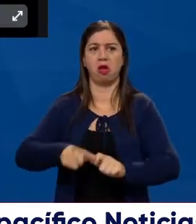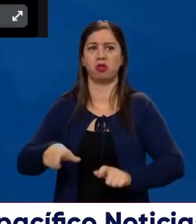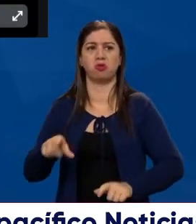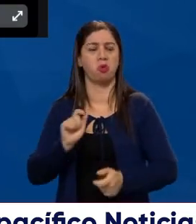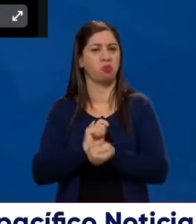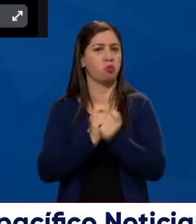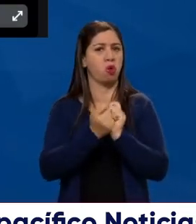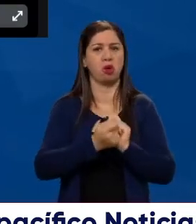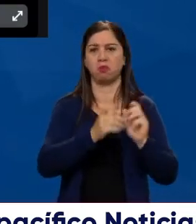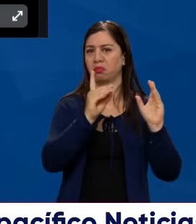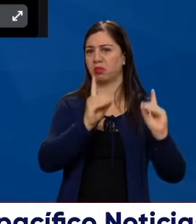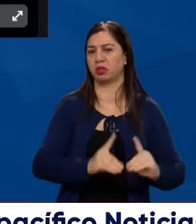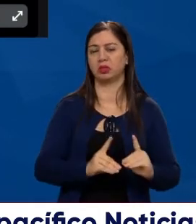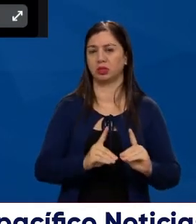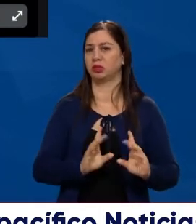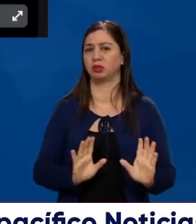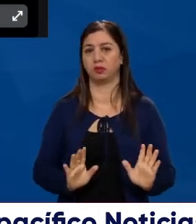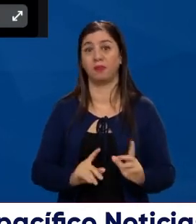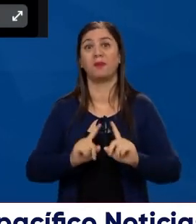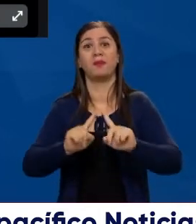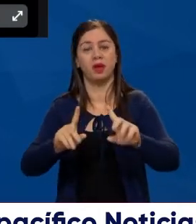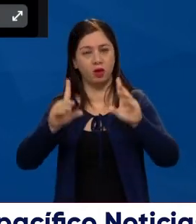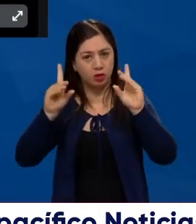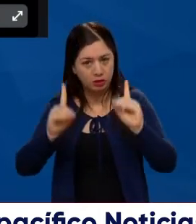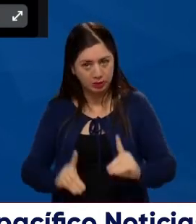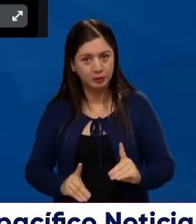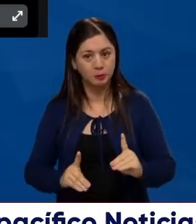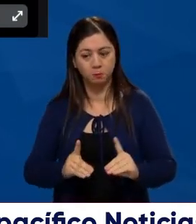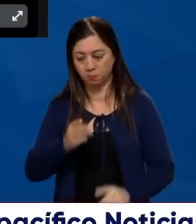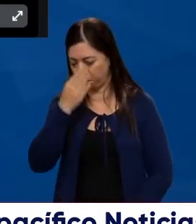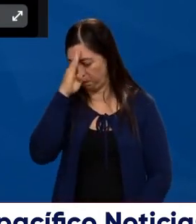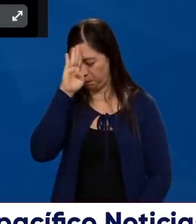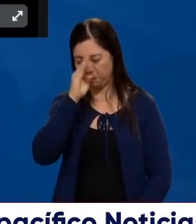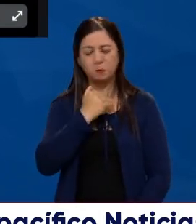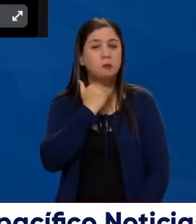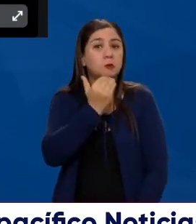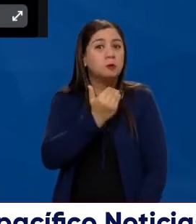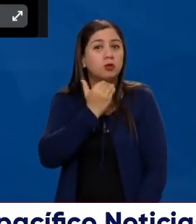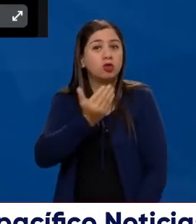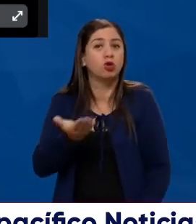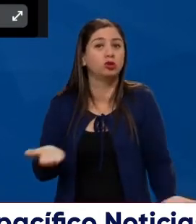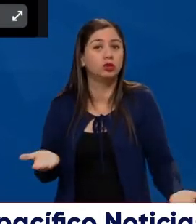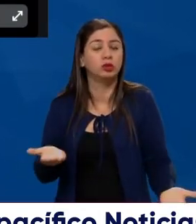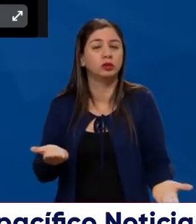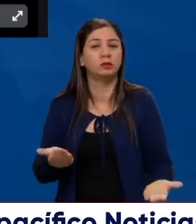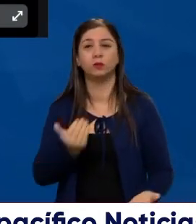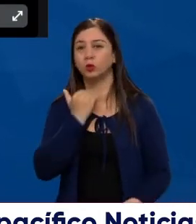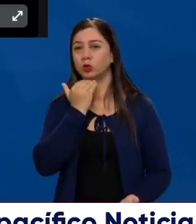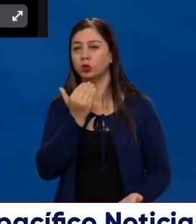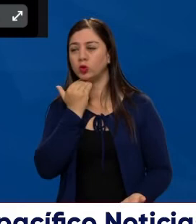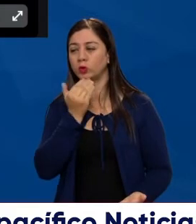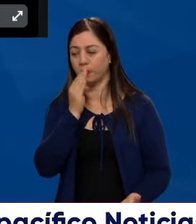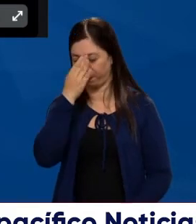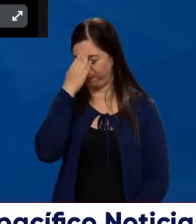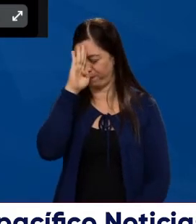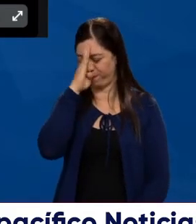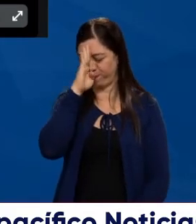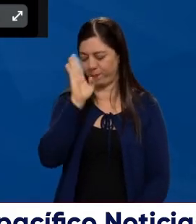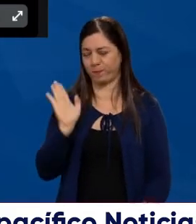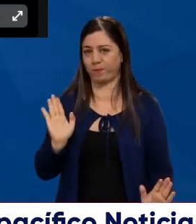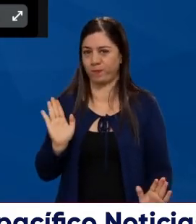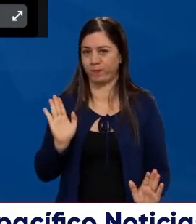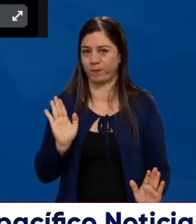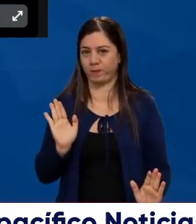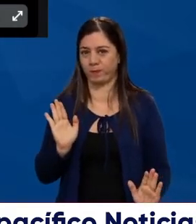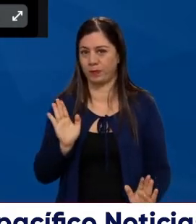no ha cambiado su decisión, pero si hay una decisión de todavía no sé, hacia dónde, qué tan indeciso estoy, y